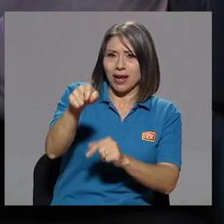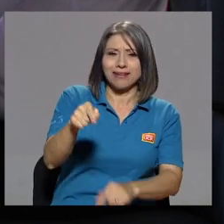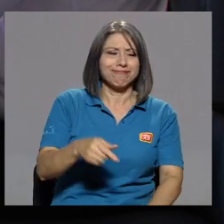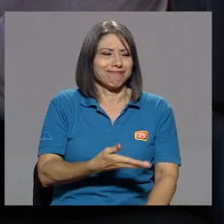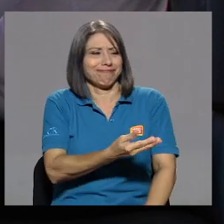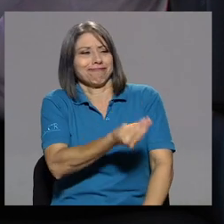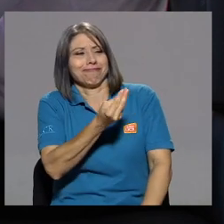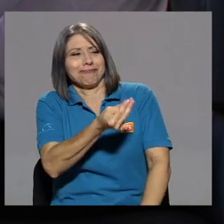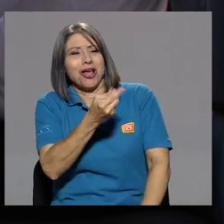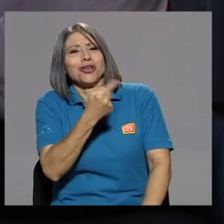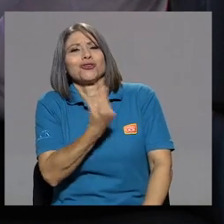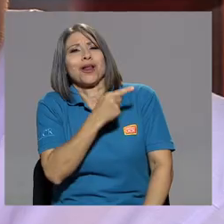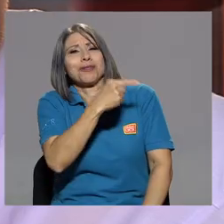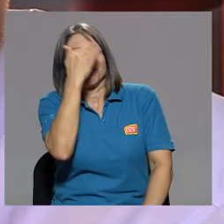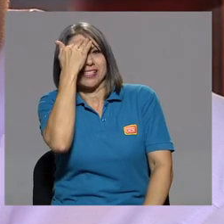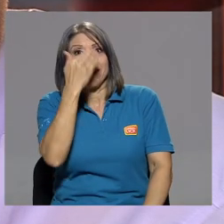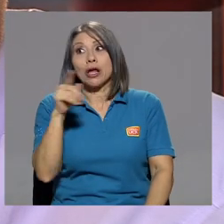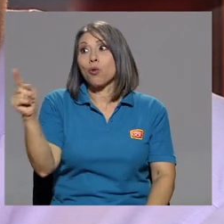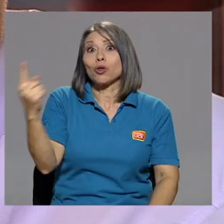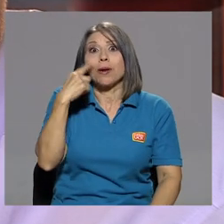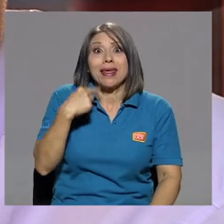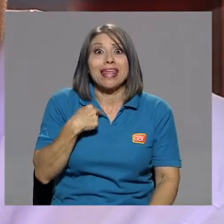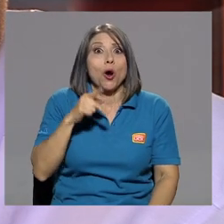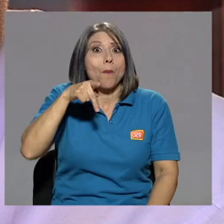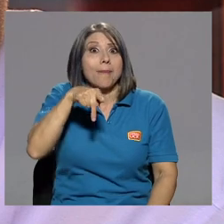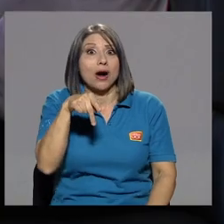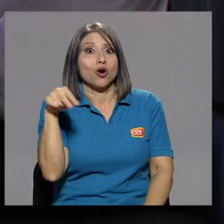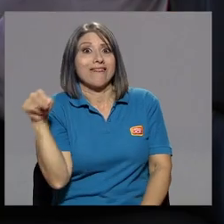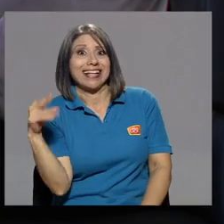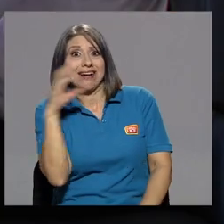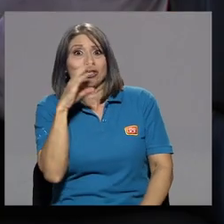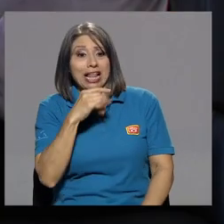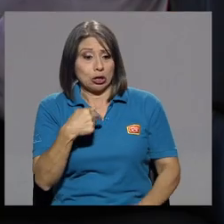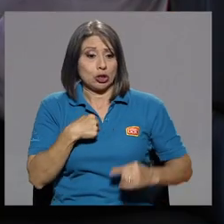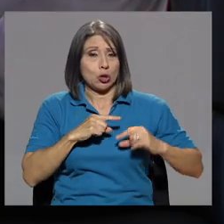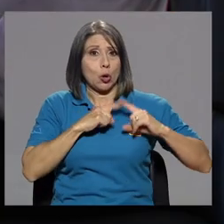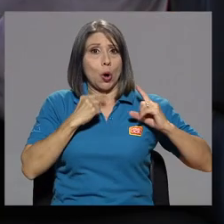sabe. Cuando dijeron, Paco Navarrete, la anda buscando el corazón.